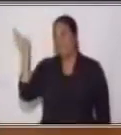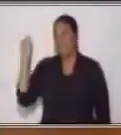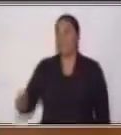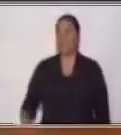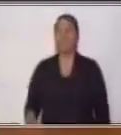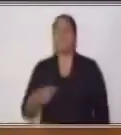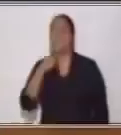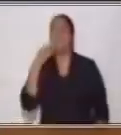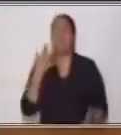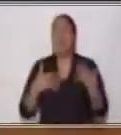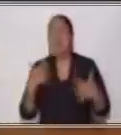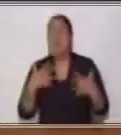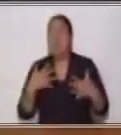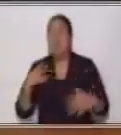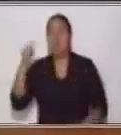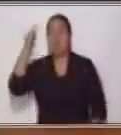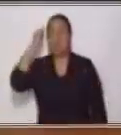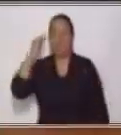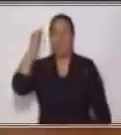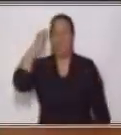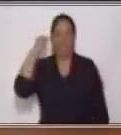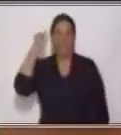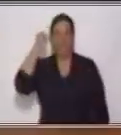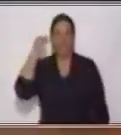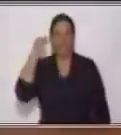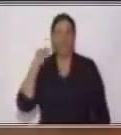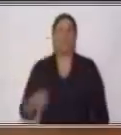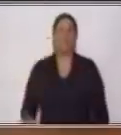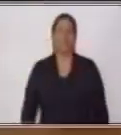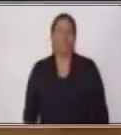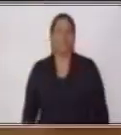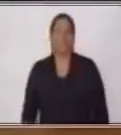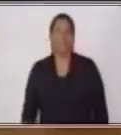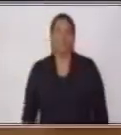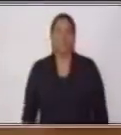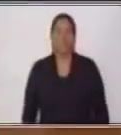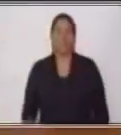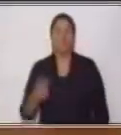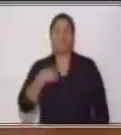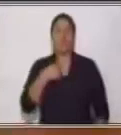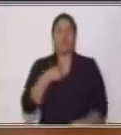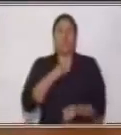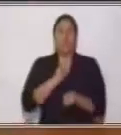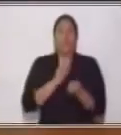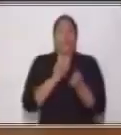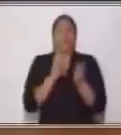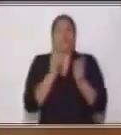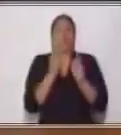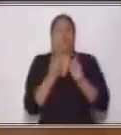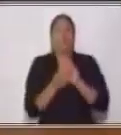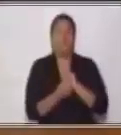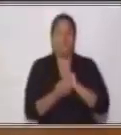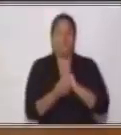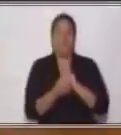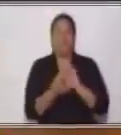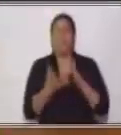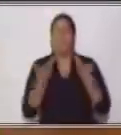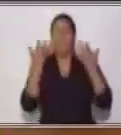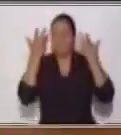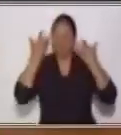gorra? Negra. Muy bien. Pues entonces me estoy convirtiendo en un... Vamos a ver quién adivina por ahí.